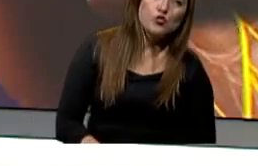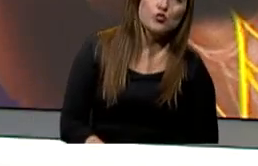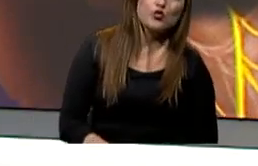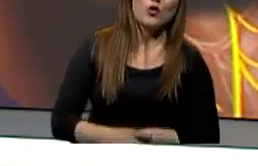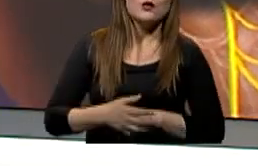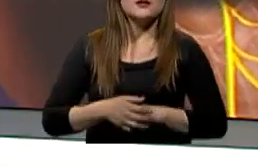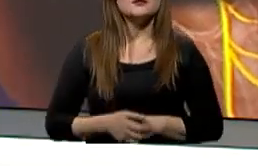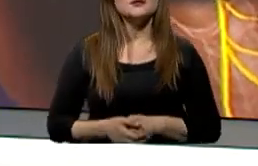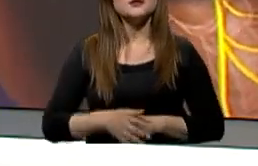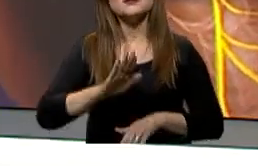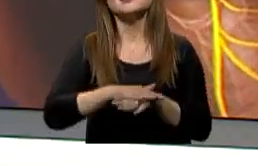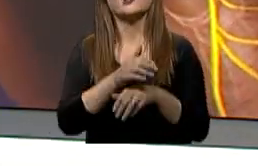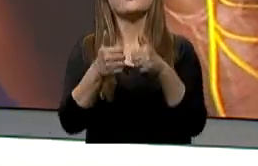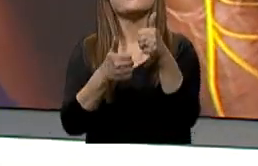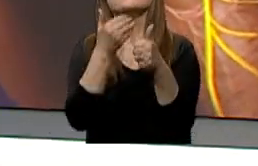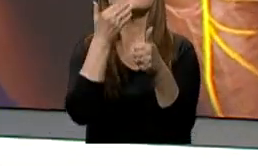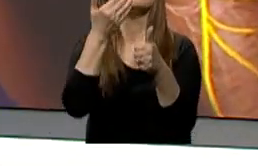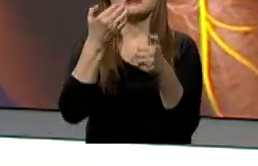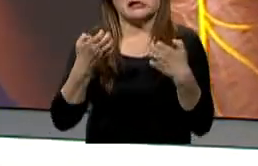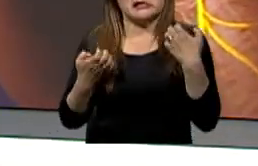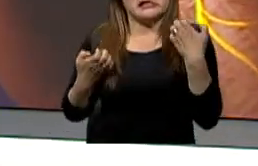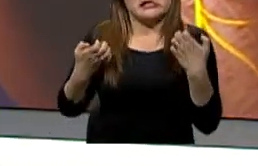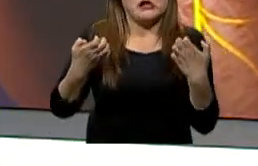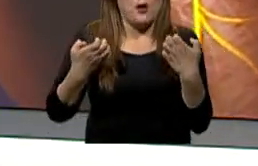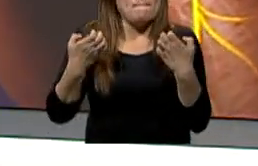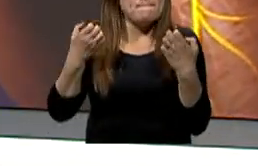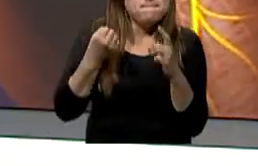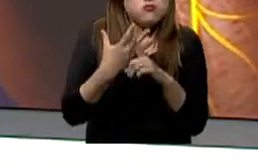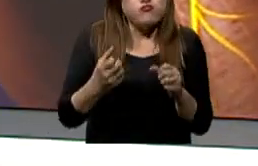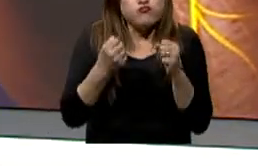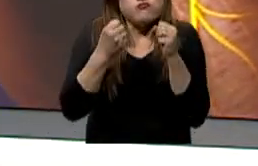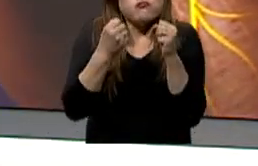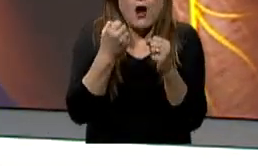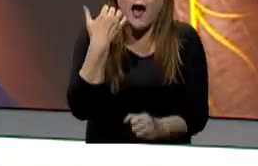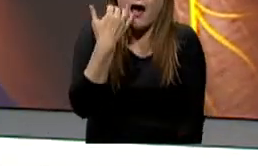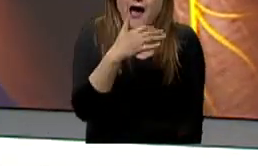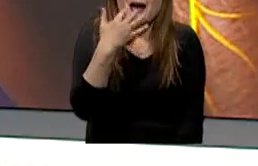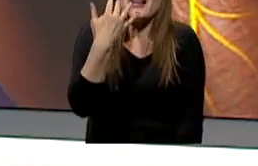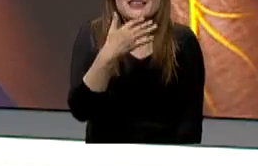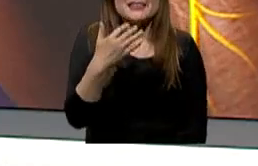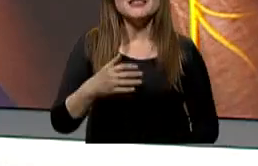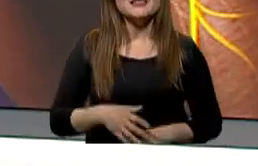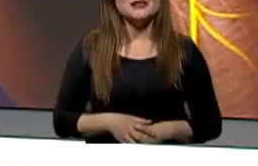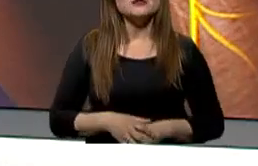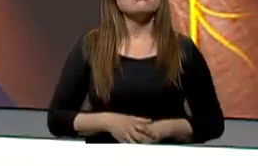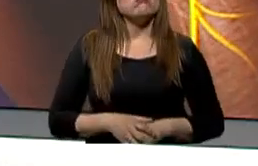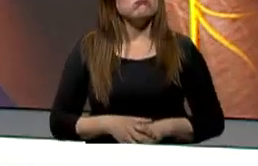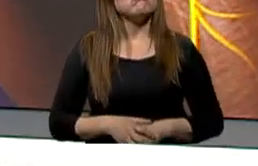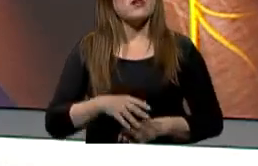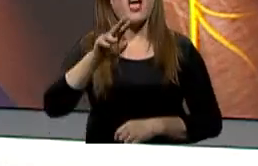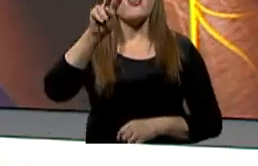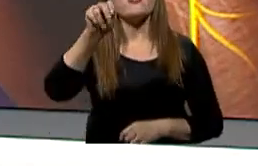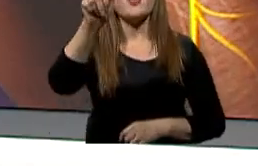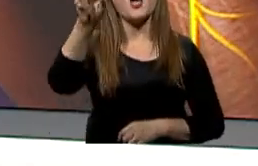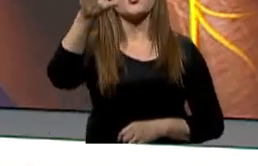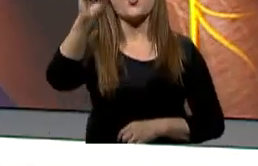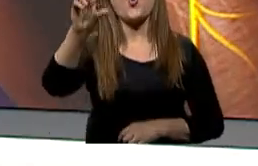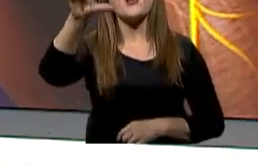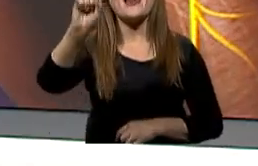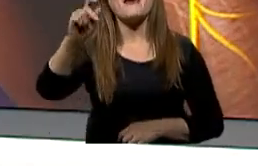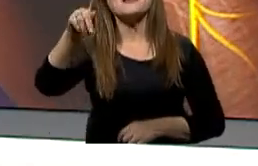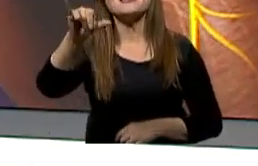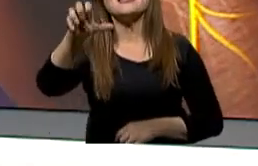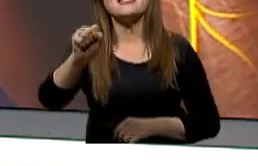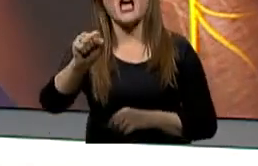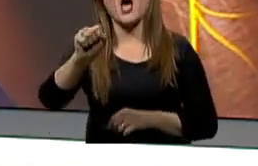ustedes que esto puede desencadenarse por emociones fuertes, a veces la risa. Vean ustedes que la narcolepsia se divide en dos tipos principales. La mayoría de las